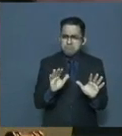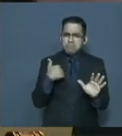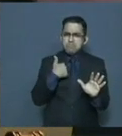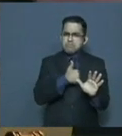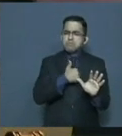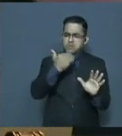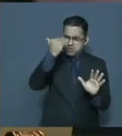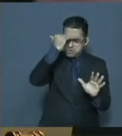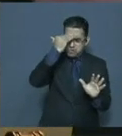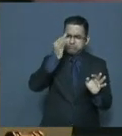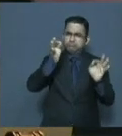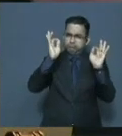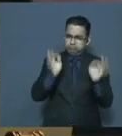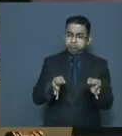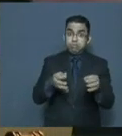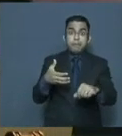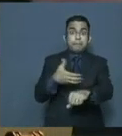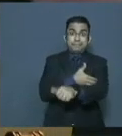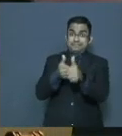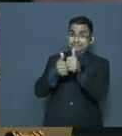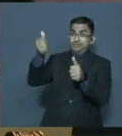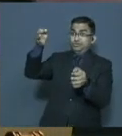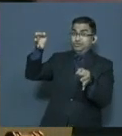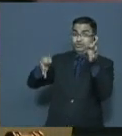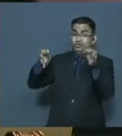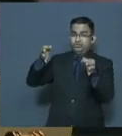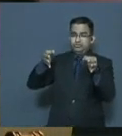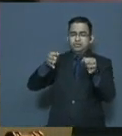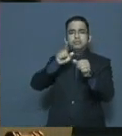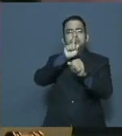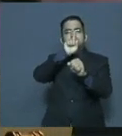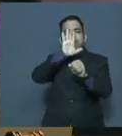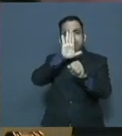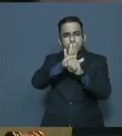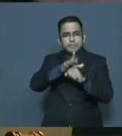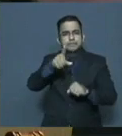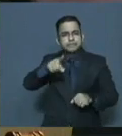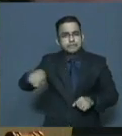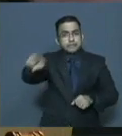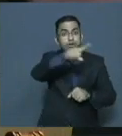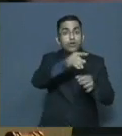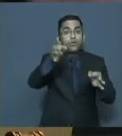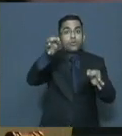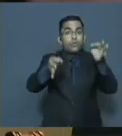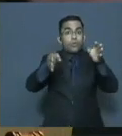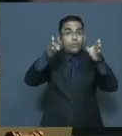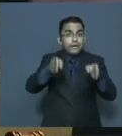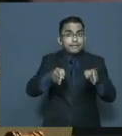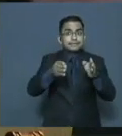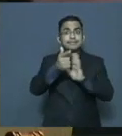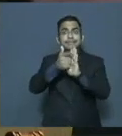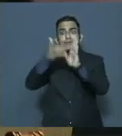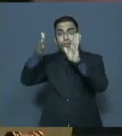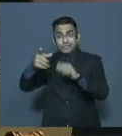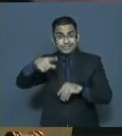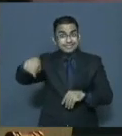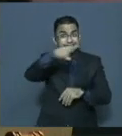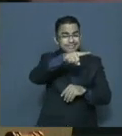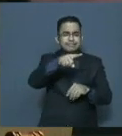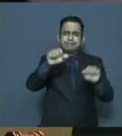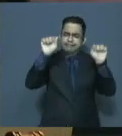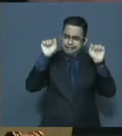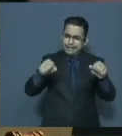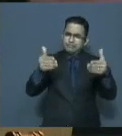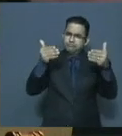absoluta seguridad de que el Poder Judicial garantiza, por un lado, que los jueces y jueces puedan realizar su labor